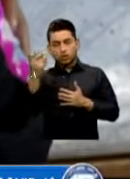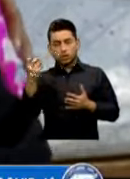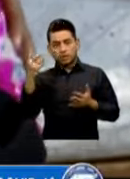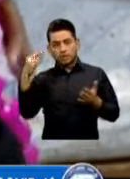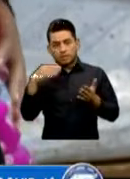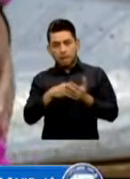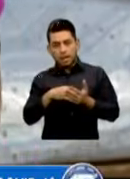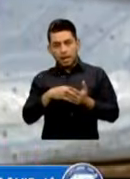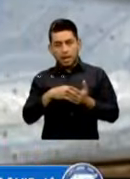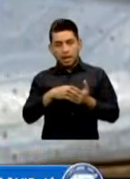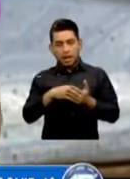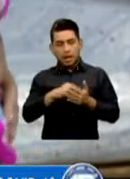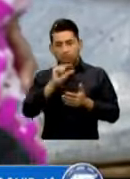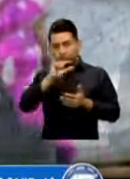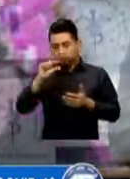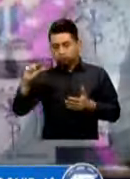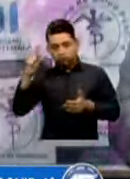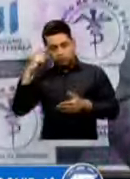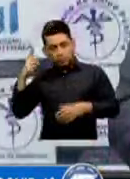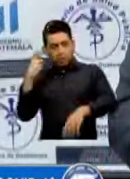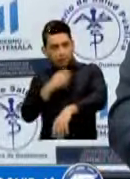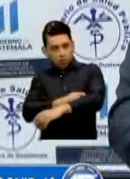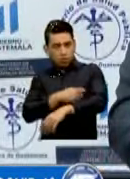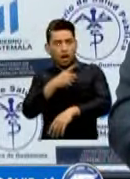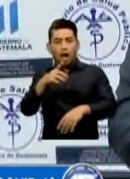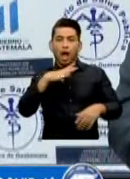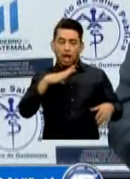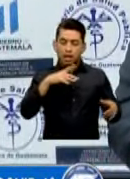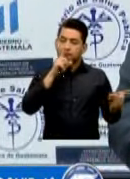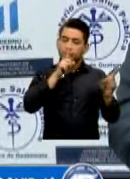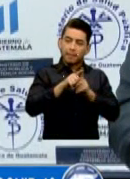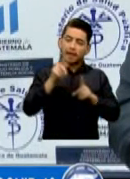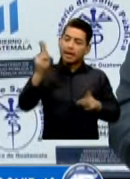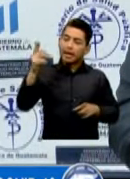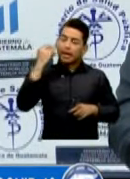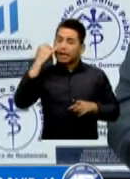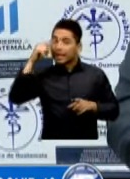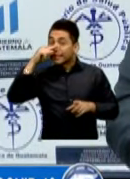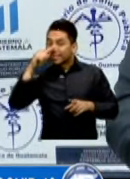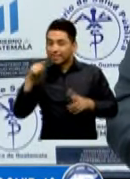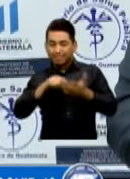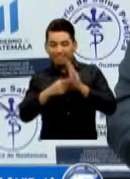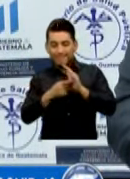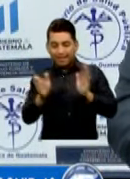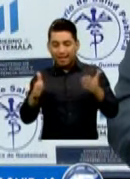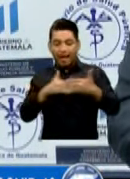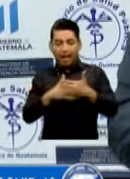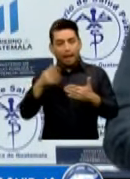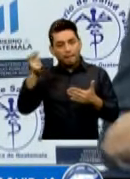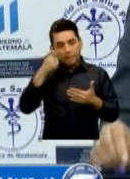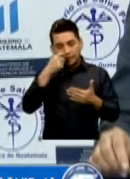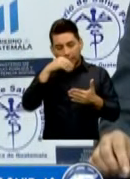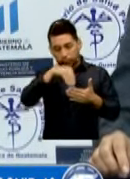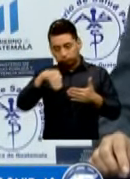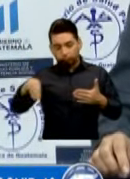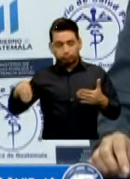Puebas Kit de medicamentos Disponibles 218.524